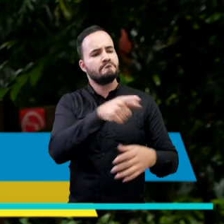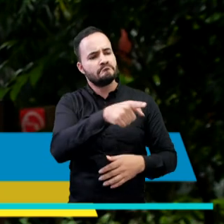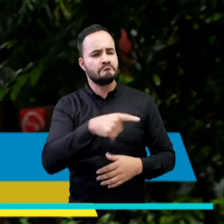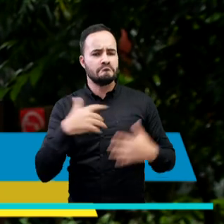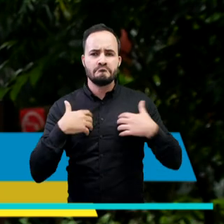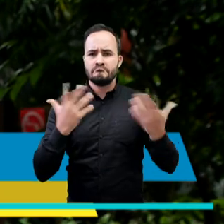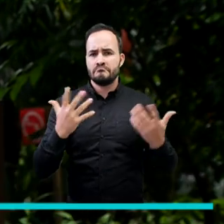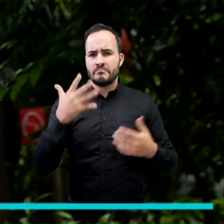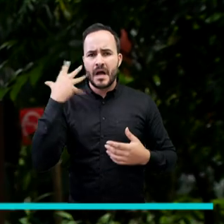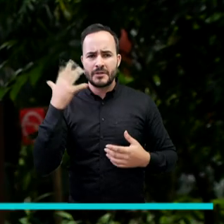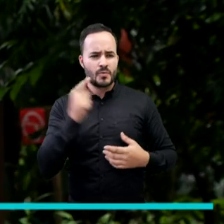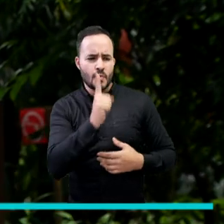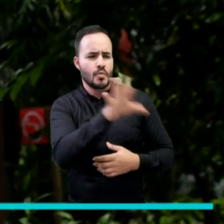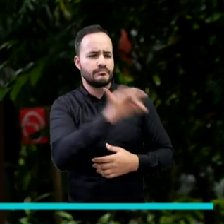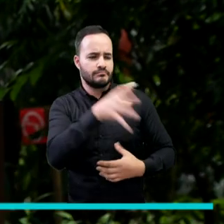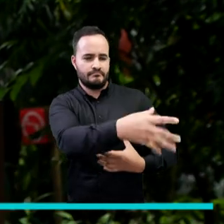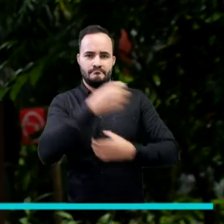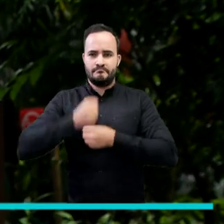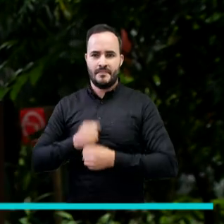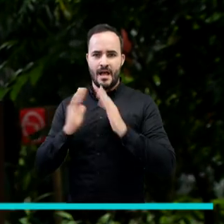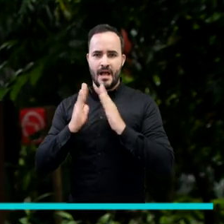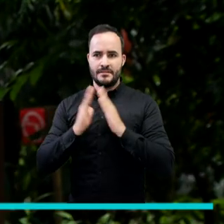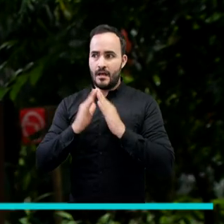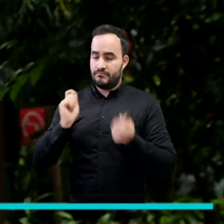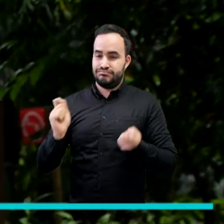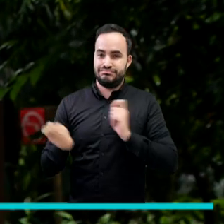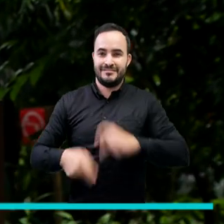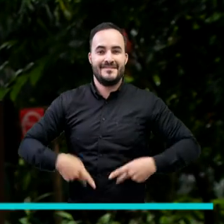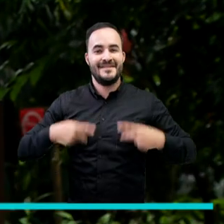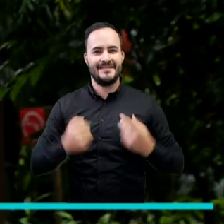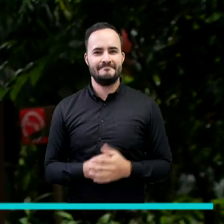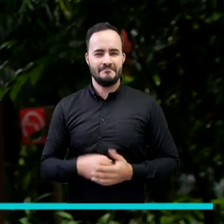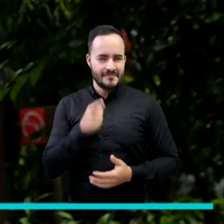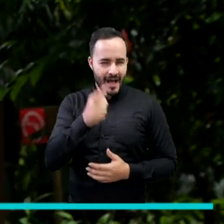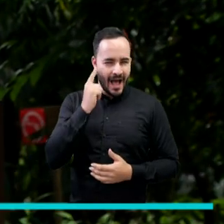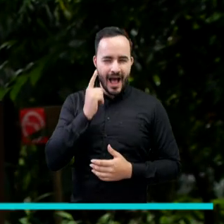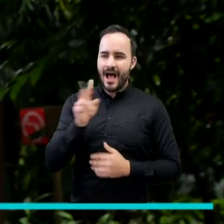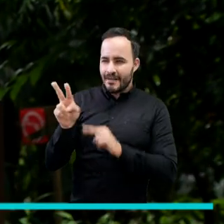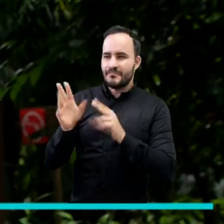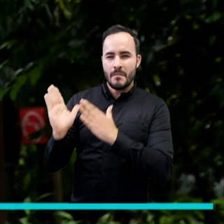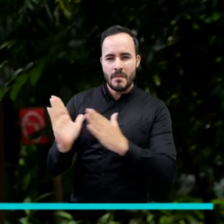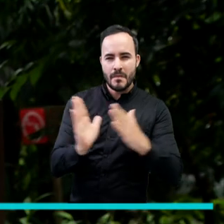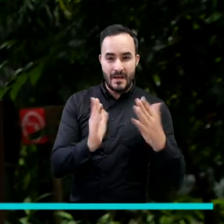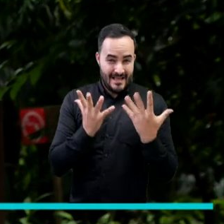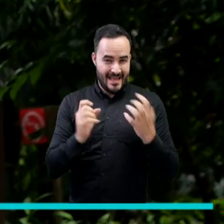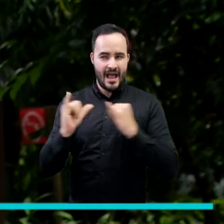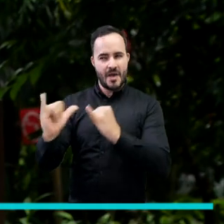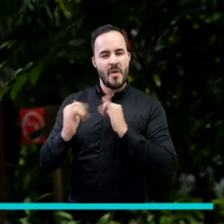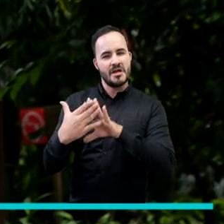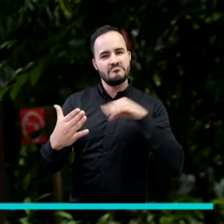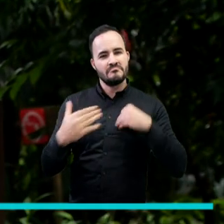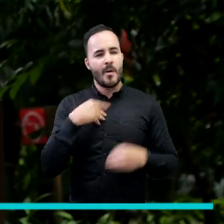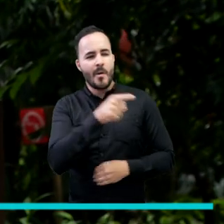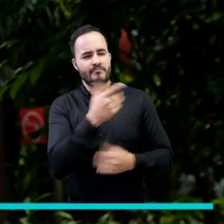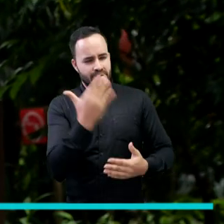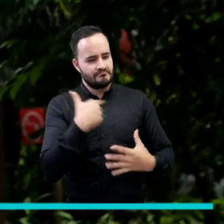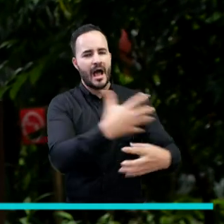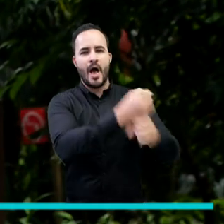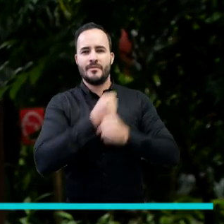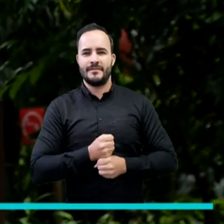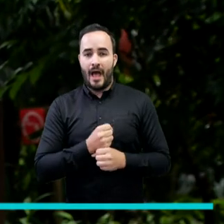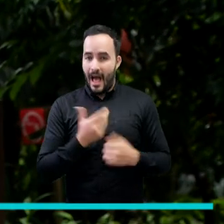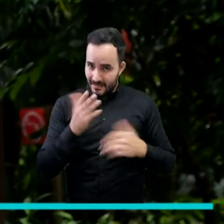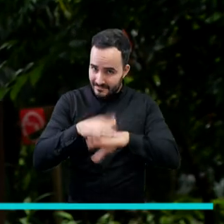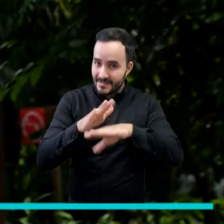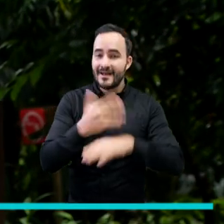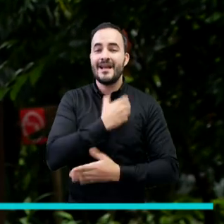adoptar una mascota en el Centro de Bienestar Animal La Perla. Si usted también quiere brindarle un hogar a esos animales que han pasado por un proceso de abandono, la